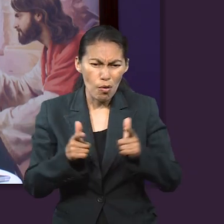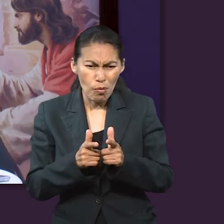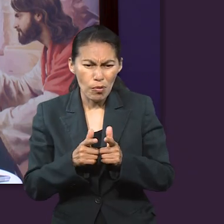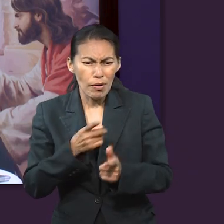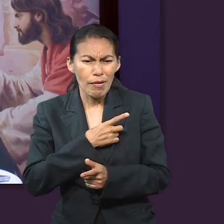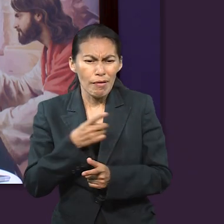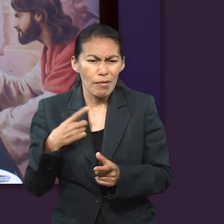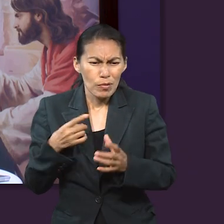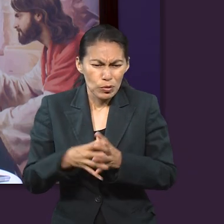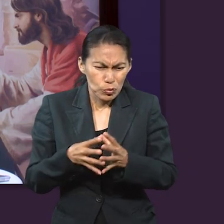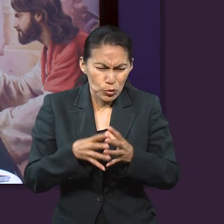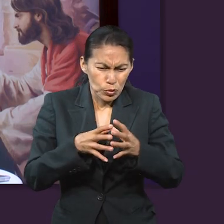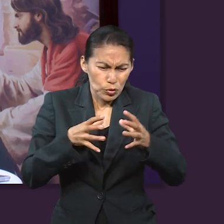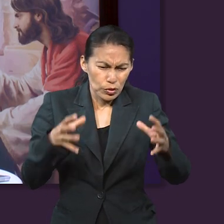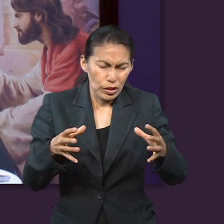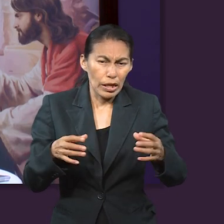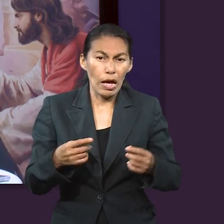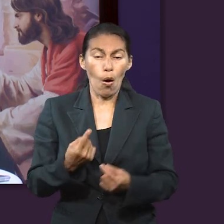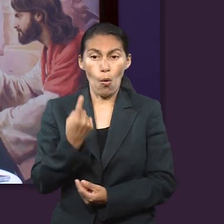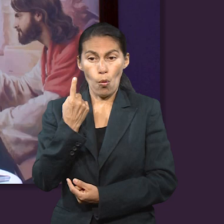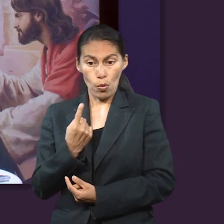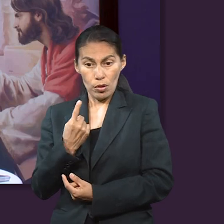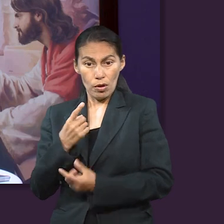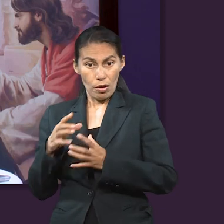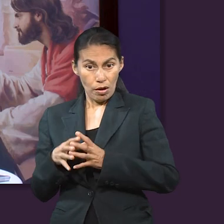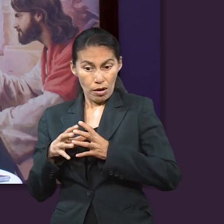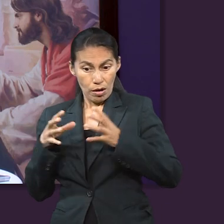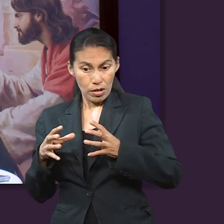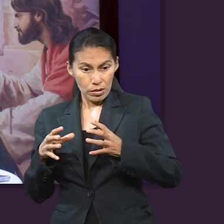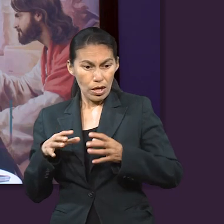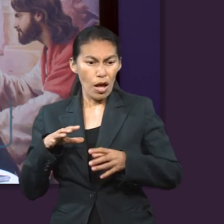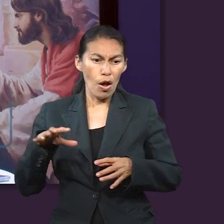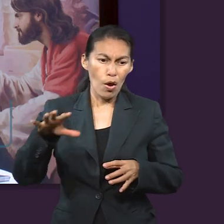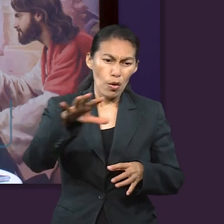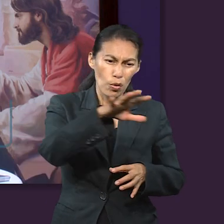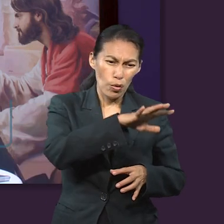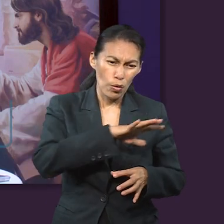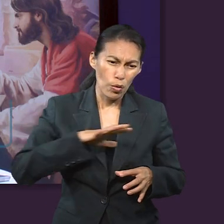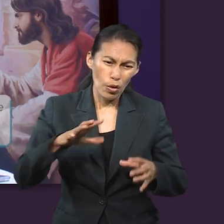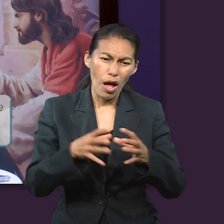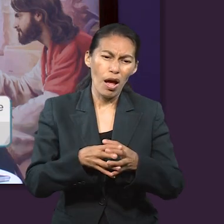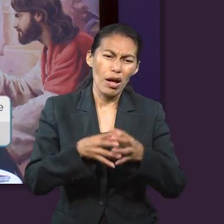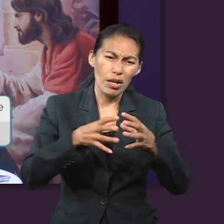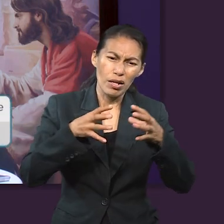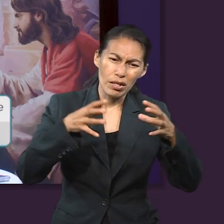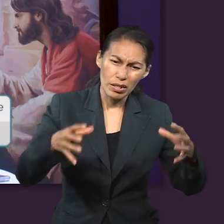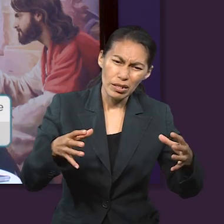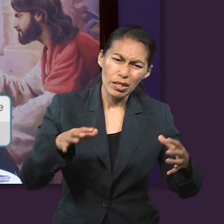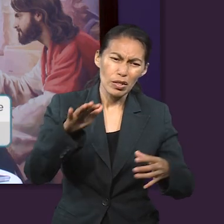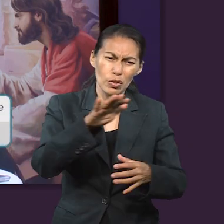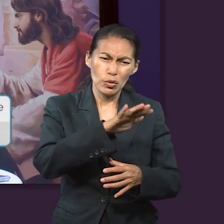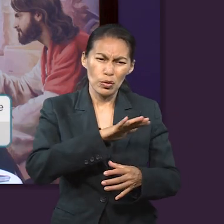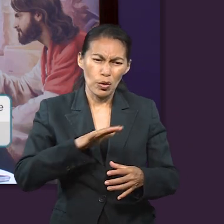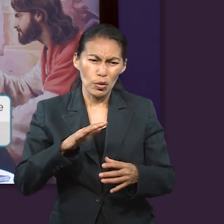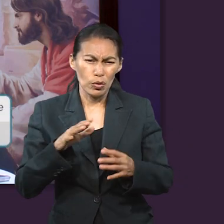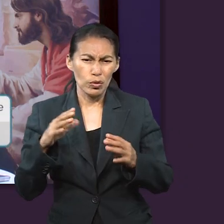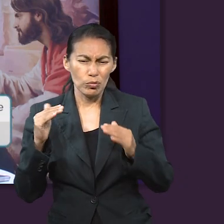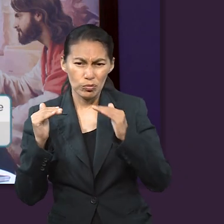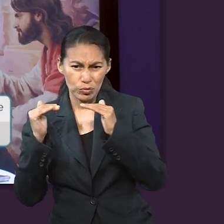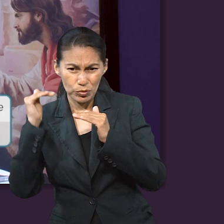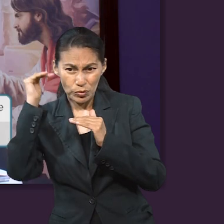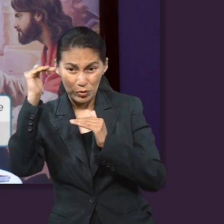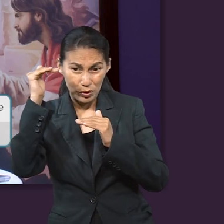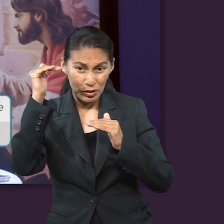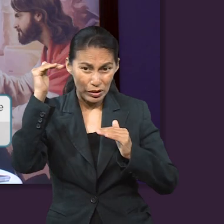Crecemos como individuos, crecemos como comunidad para llegar a la altura, al